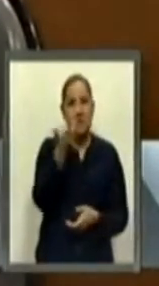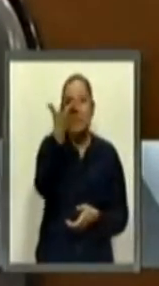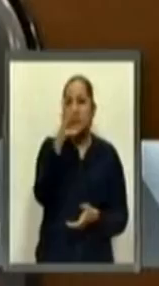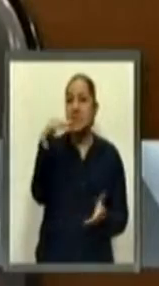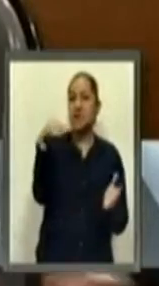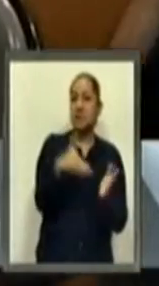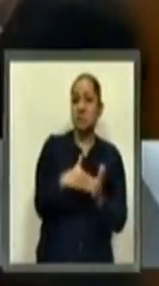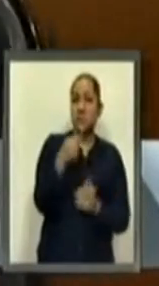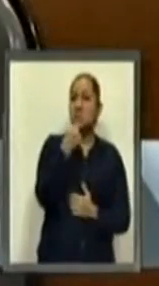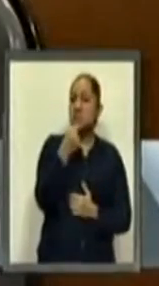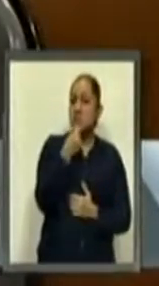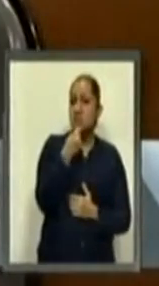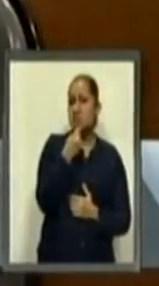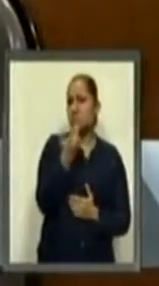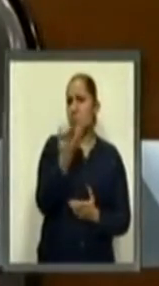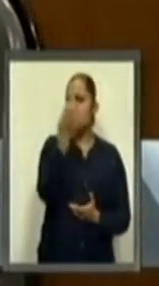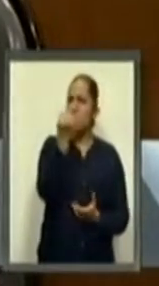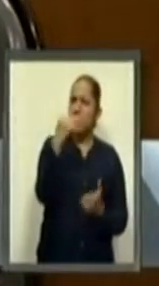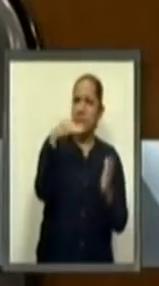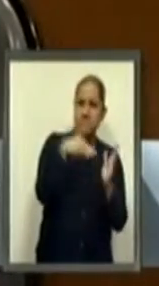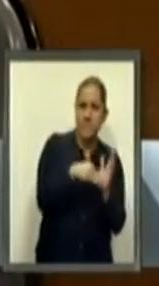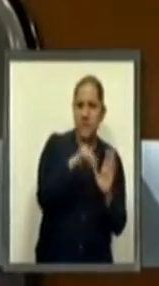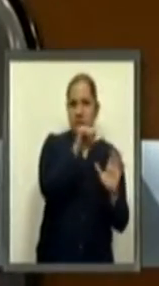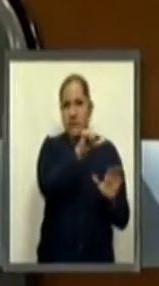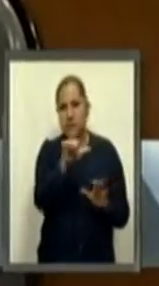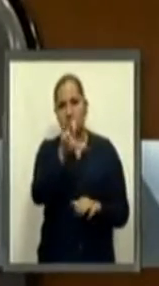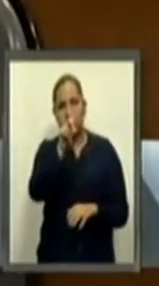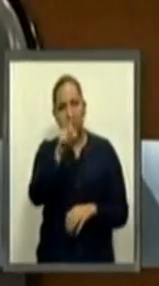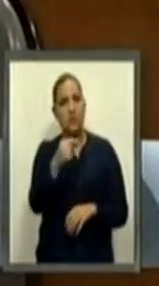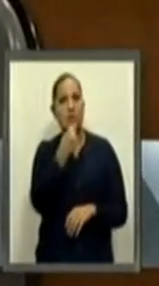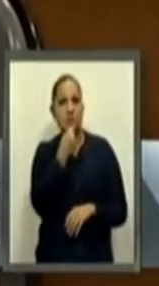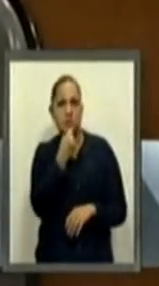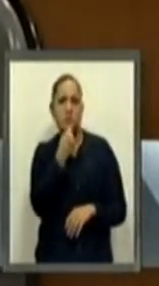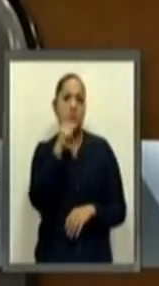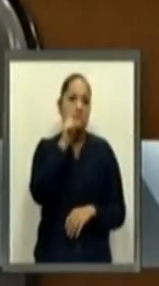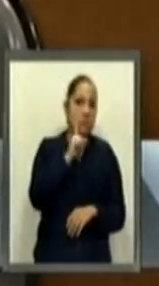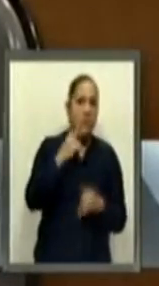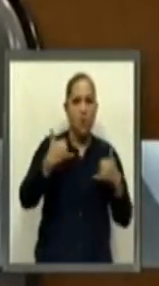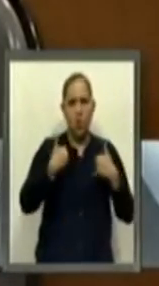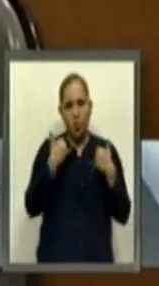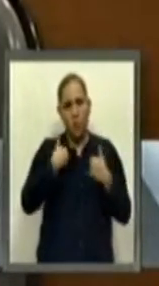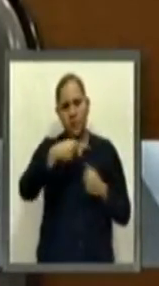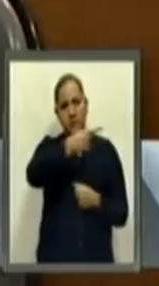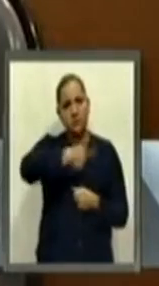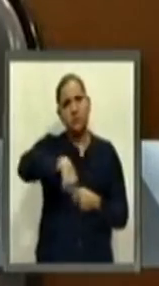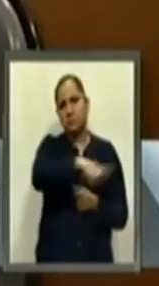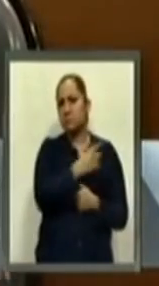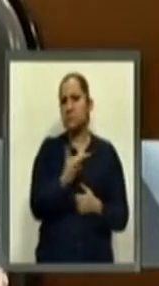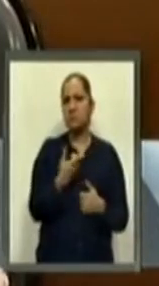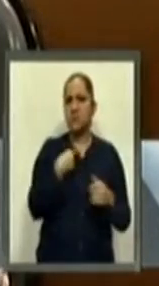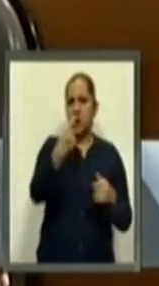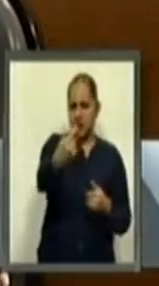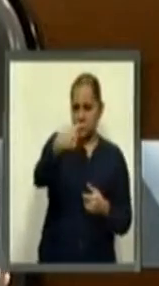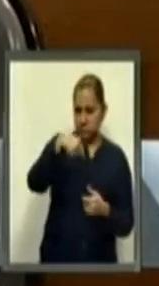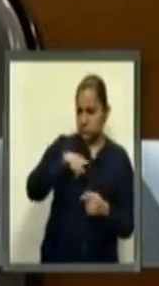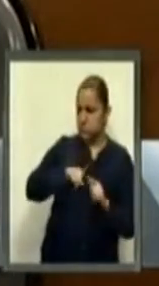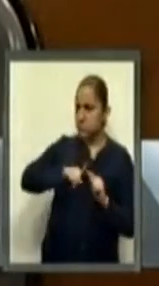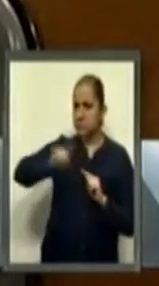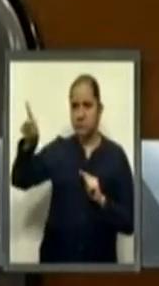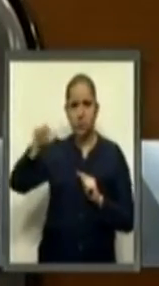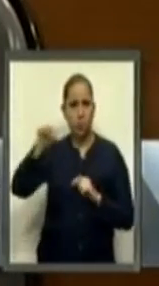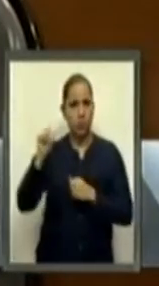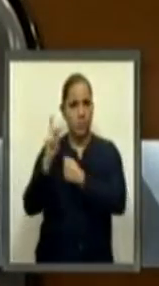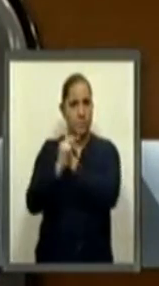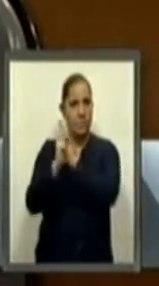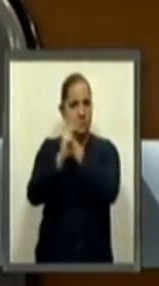9 mil 630 niños, niñas y adolescentes en tránsito. Pero en el